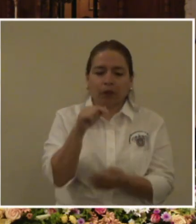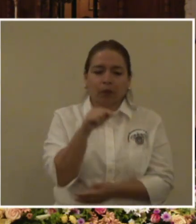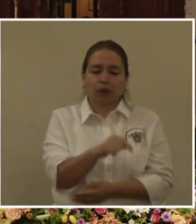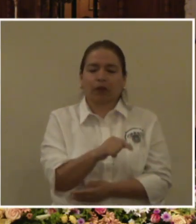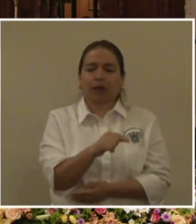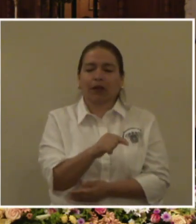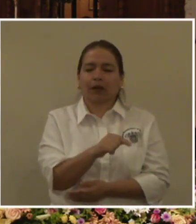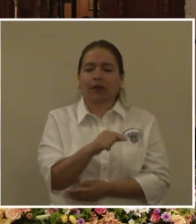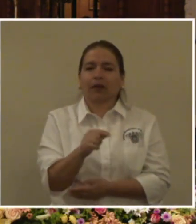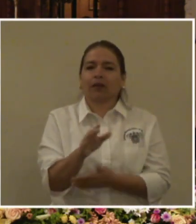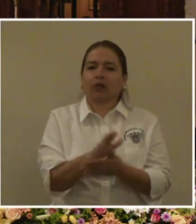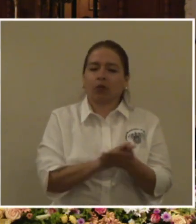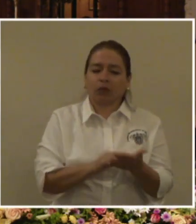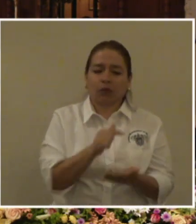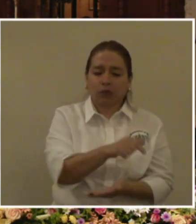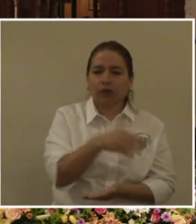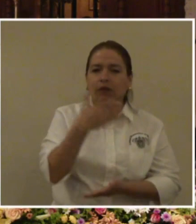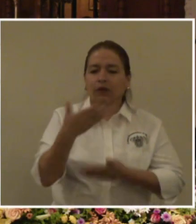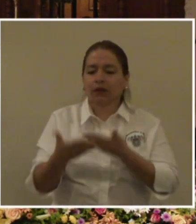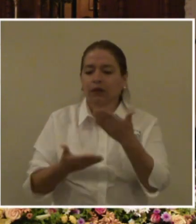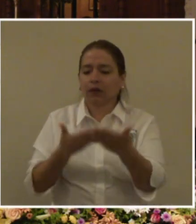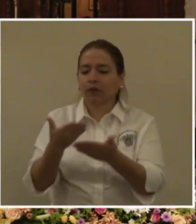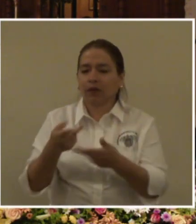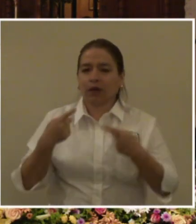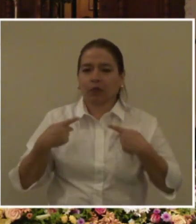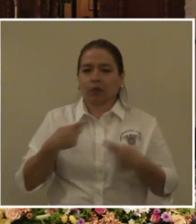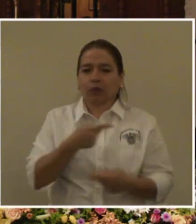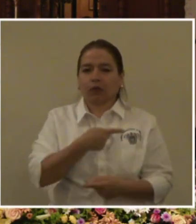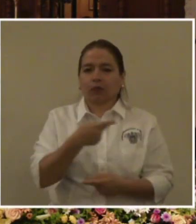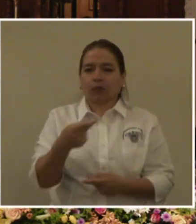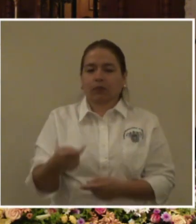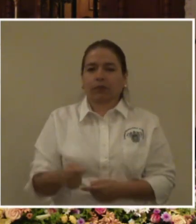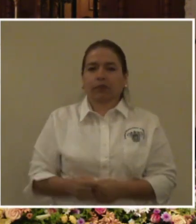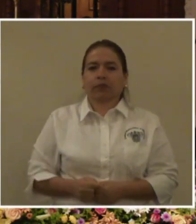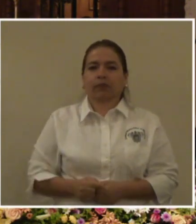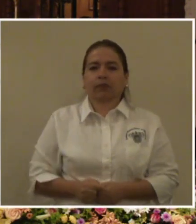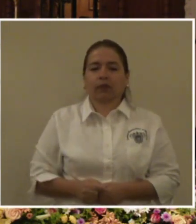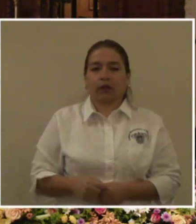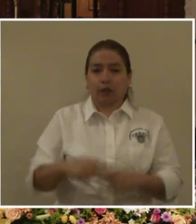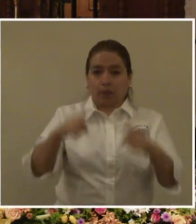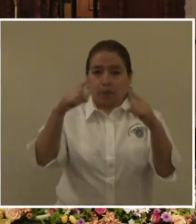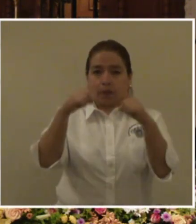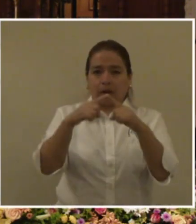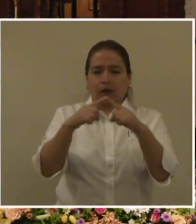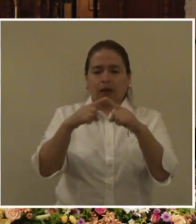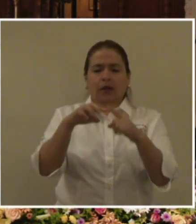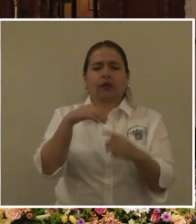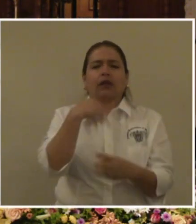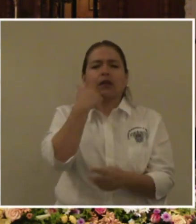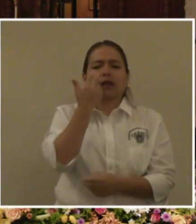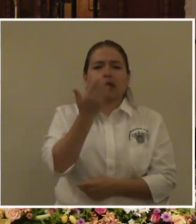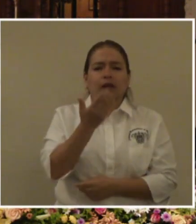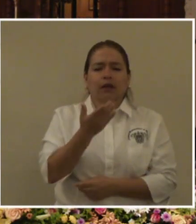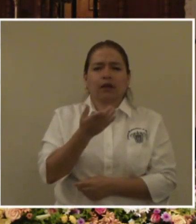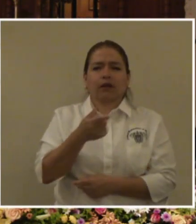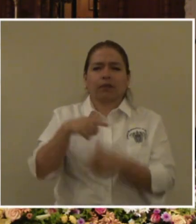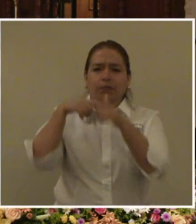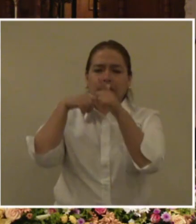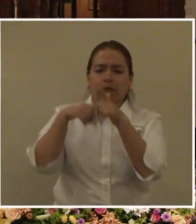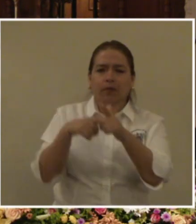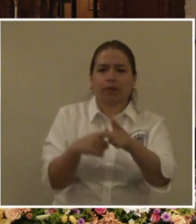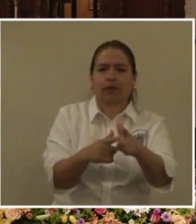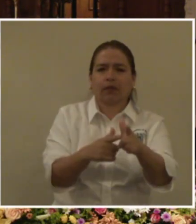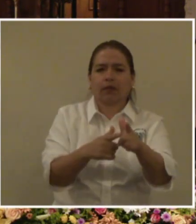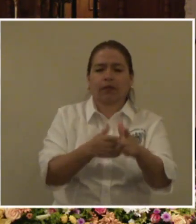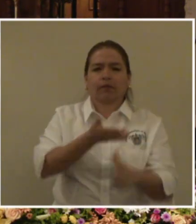los más pobres. La Iglesia ha querido mantener esa tradición para